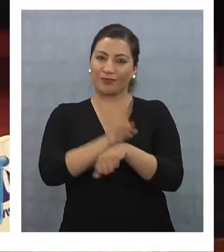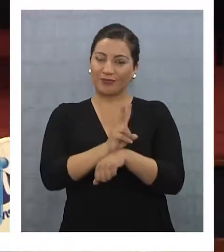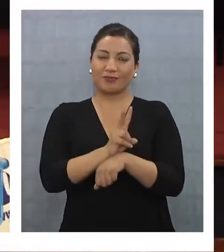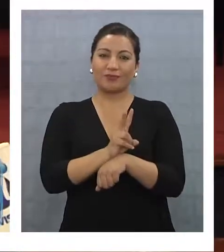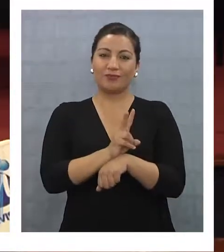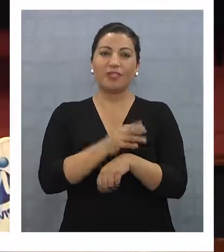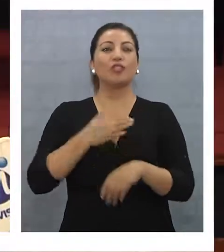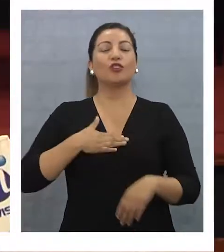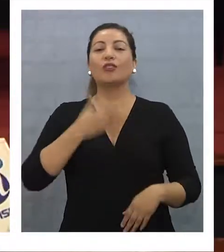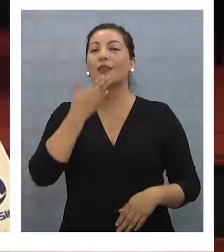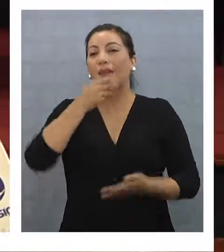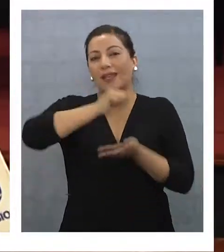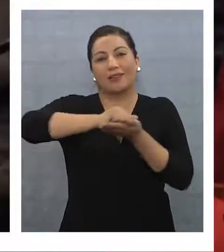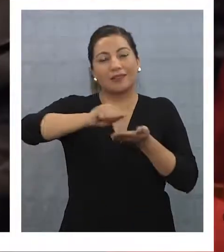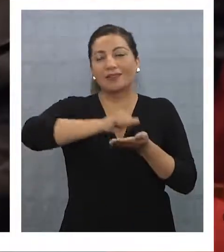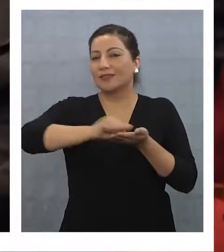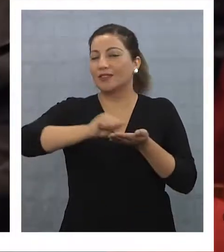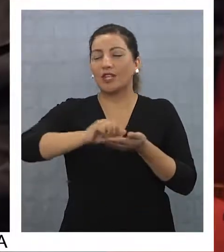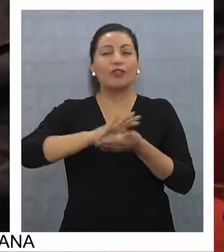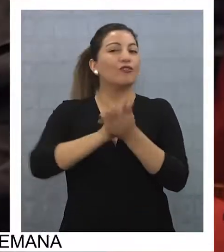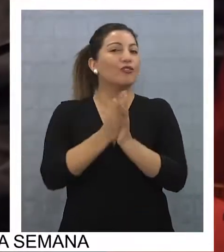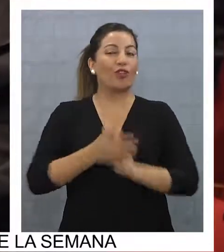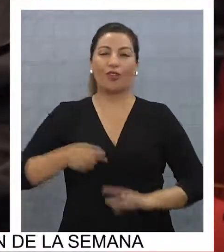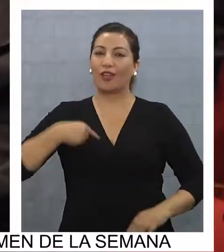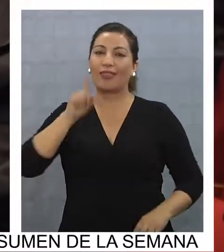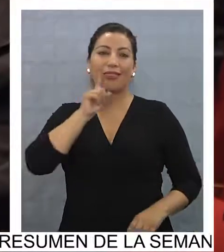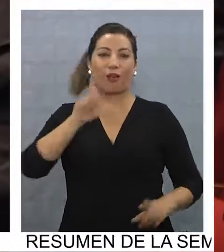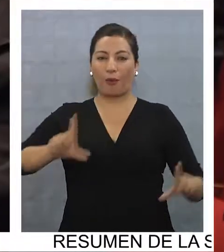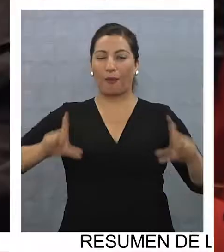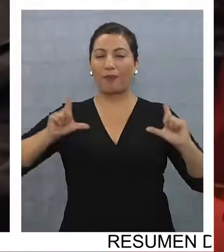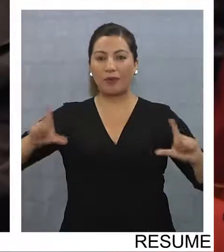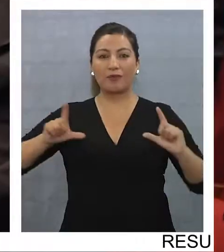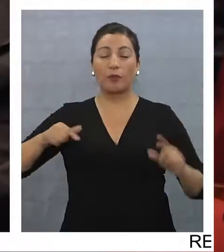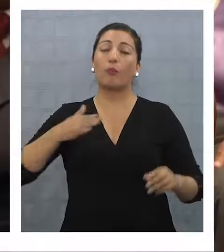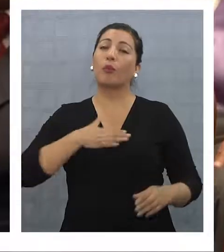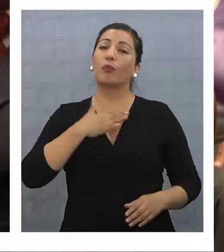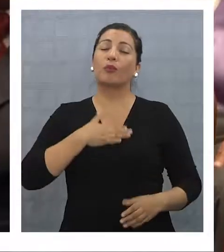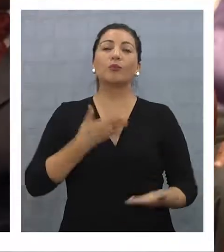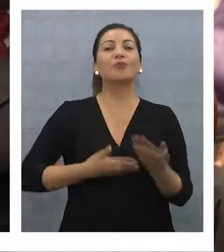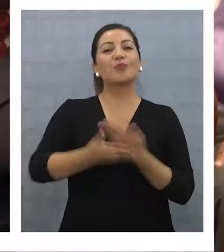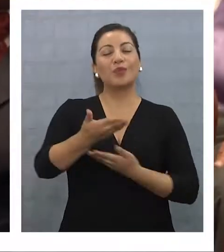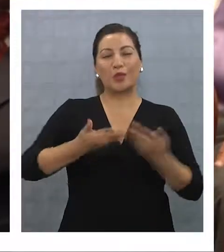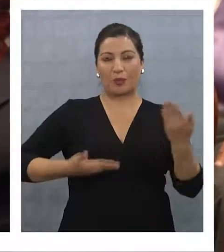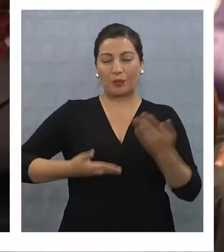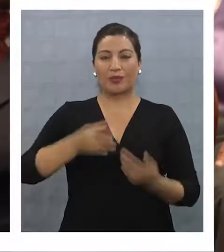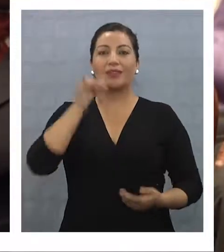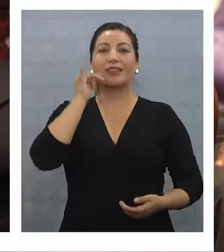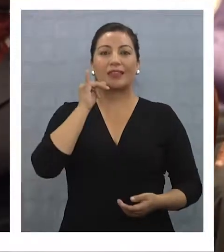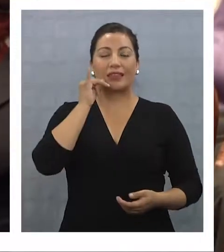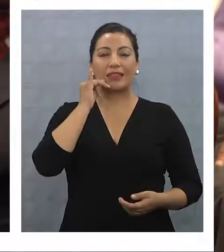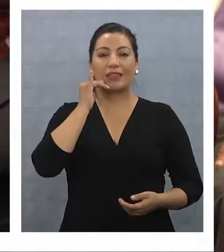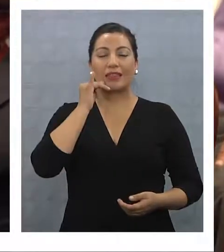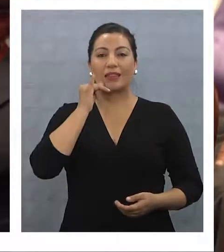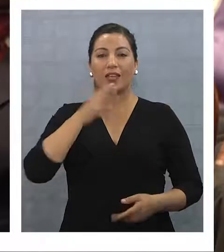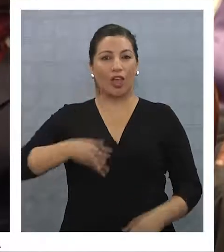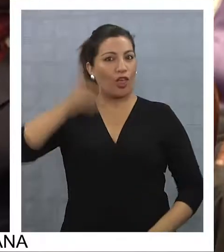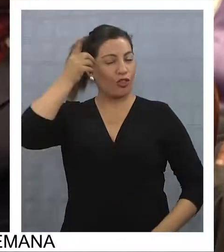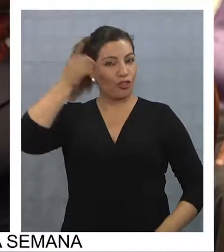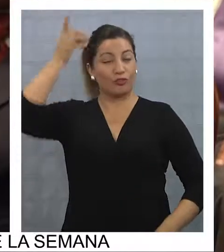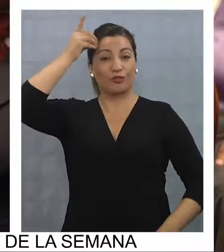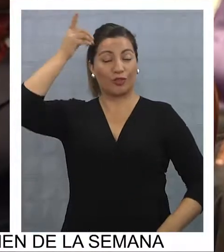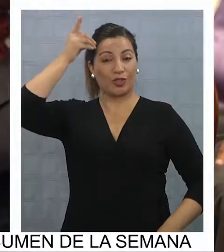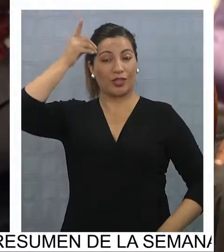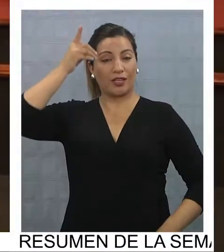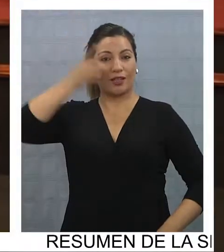mi trayectoria como editor, todos los grados y posgrados que he logrado. Entonces, me gusta compartir con Iquique mi doctorado en Sevilla, mis magísteres en